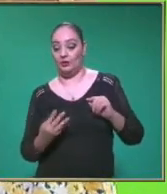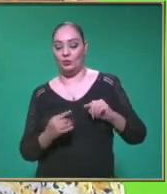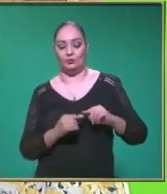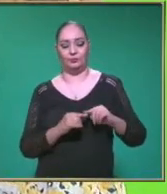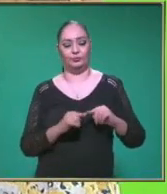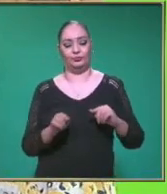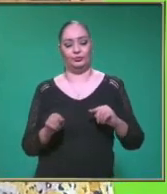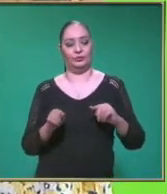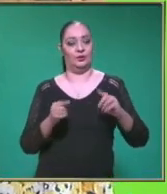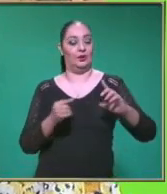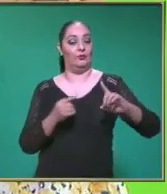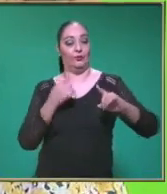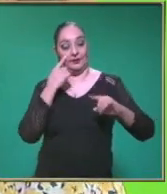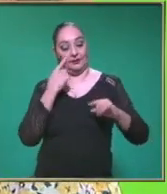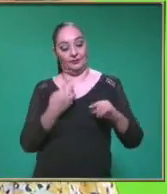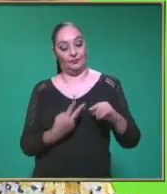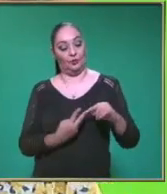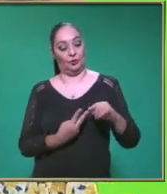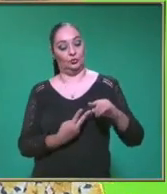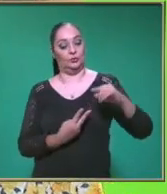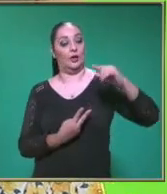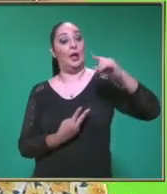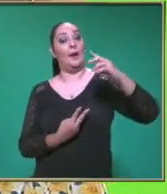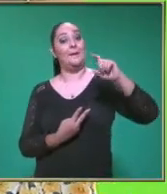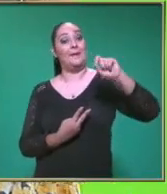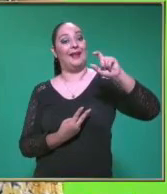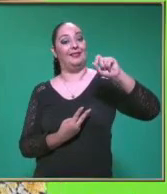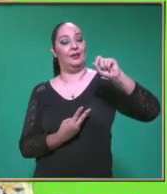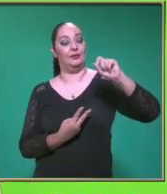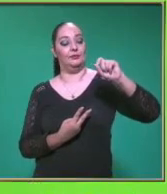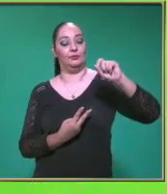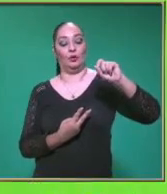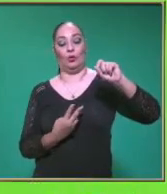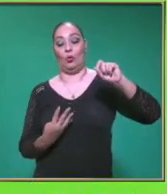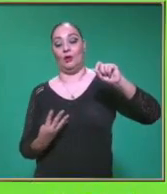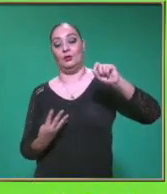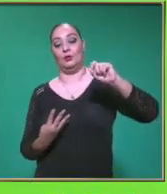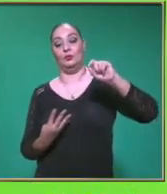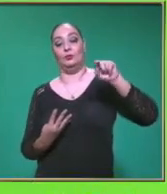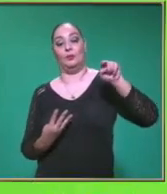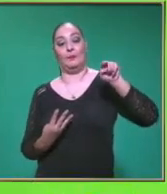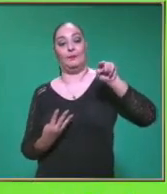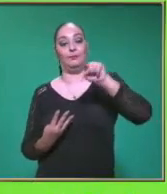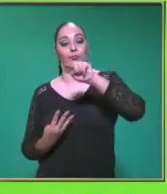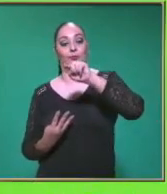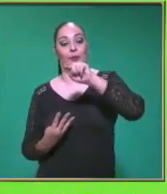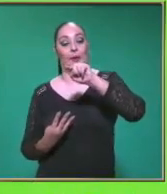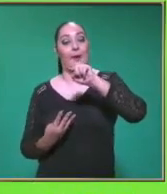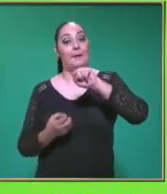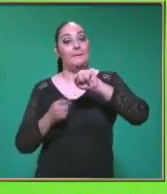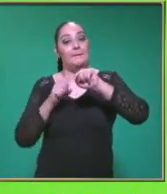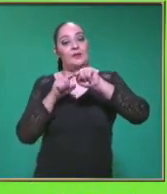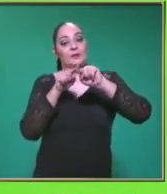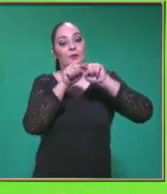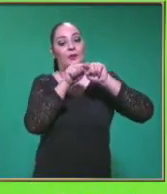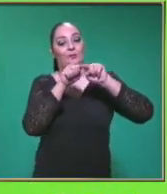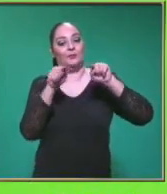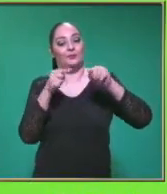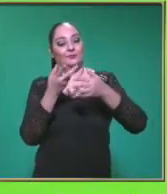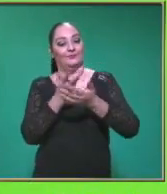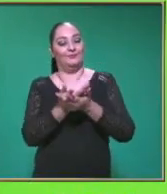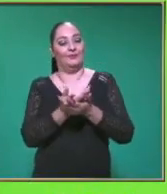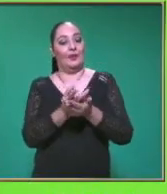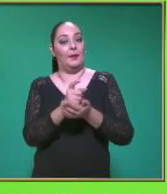Permanece Si tú te fijas Observa bien la gráfica Y permanece En esa misma posición 20